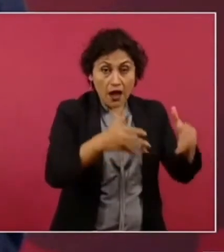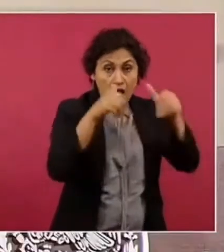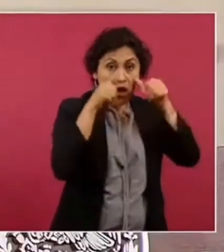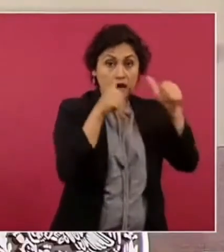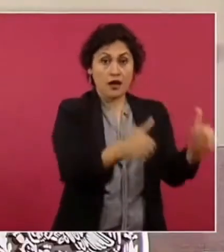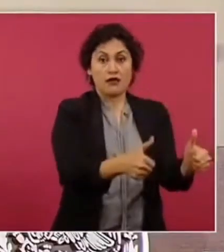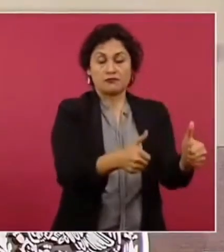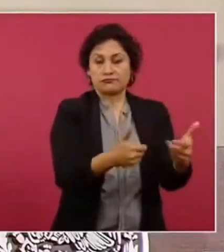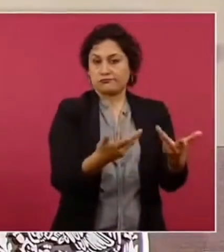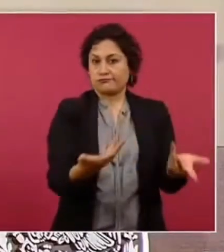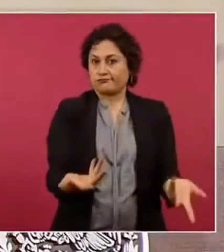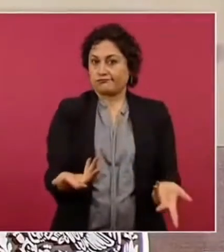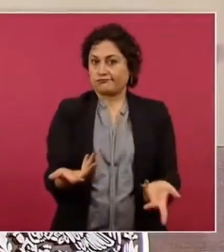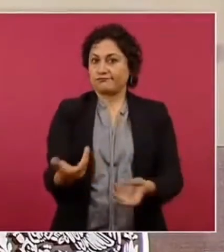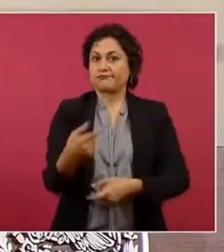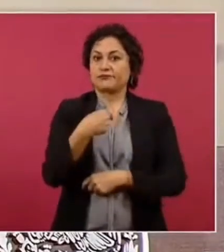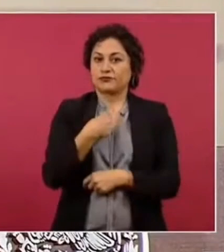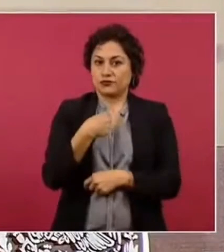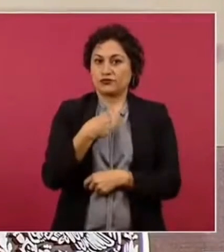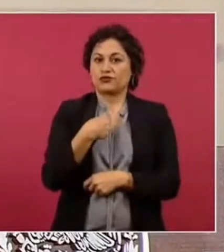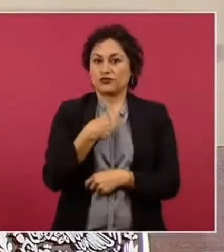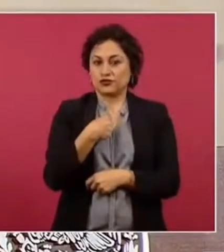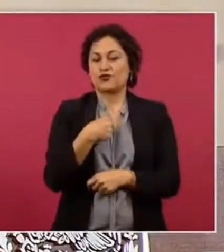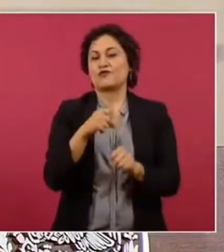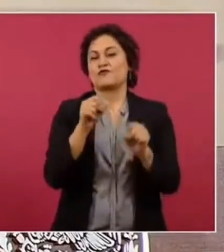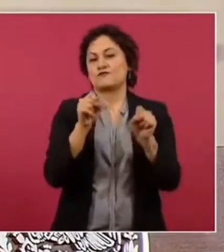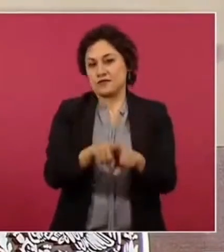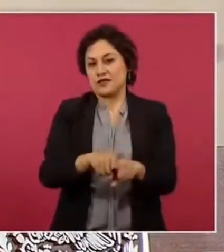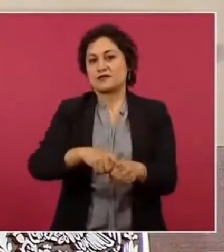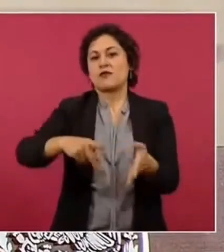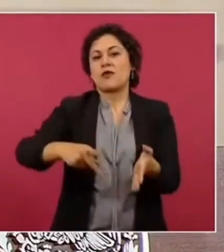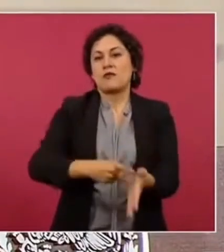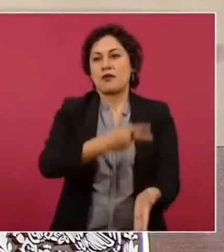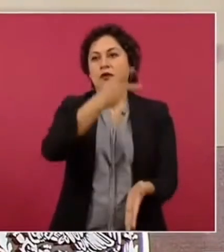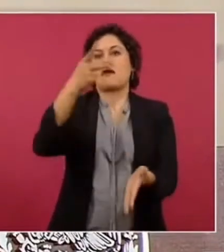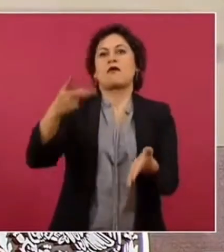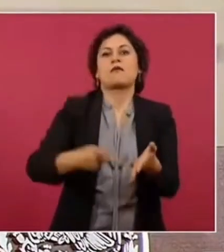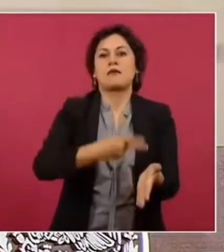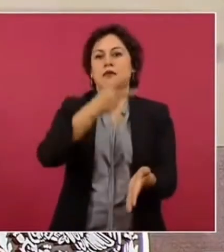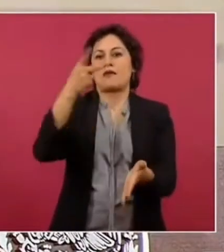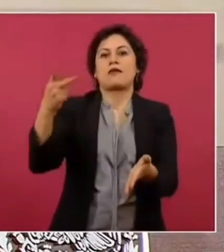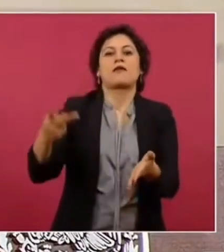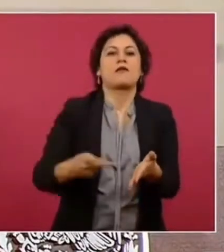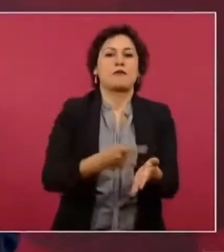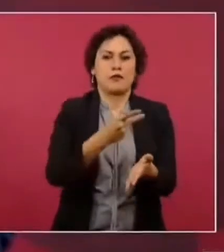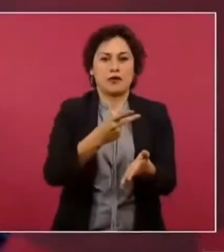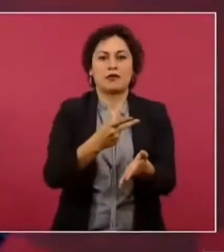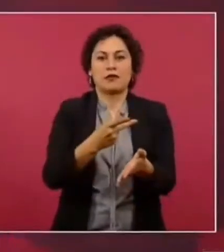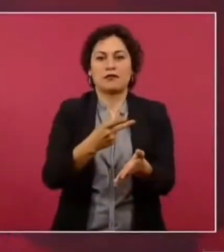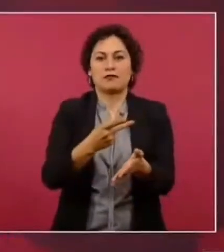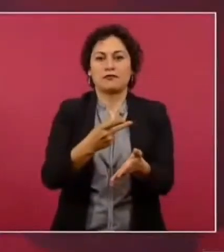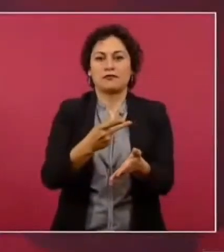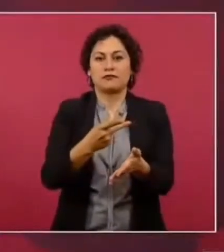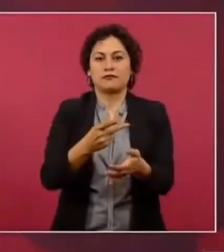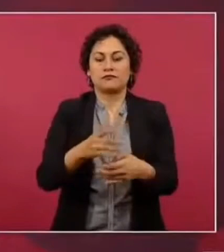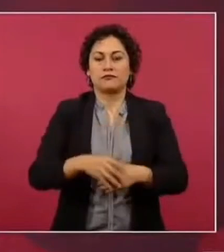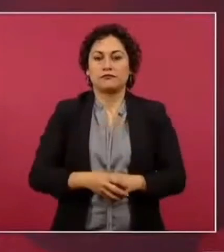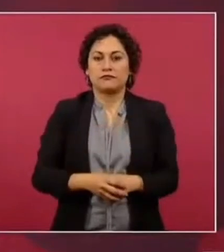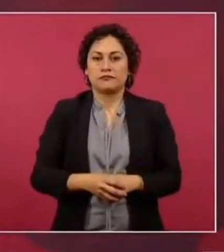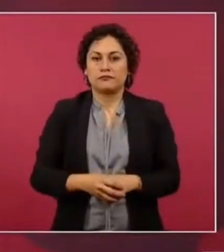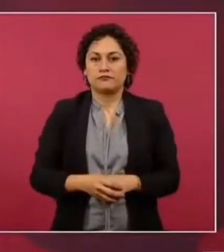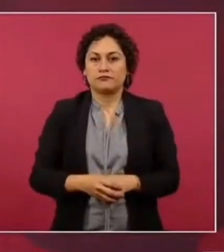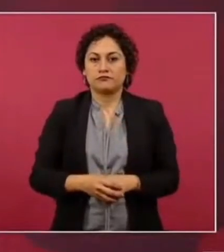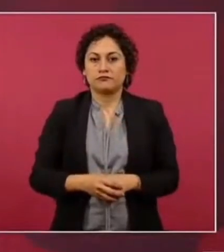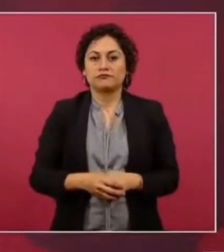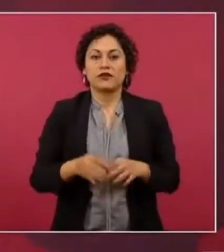esto repite y repite y repite la frase bíblica de que nada más ven la